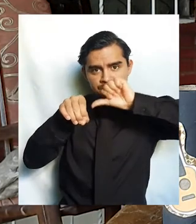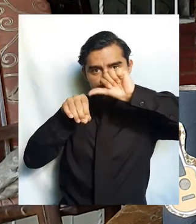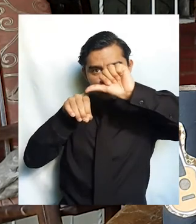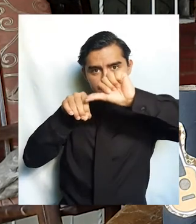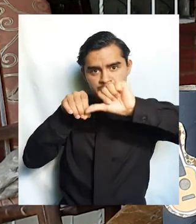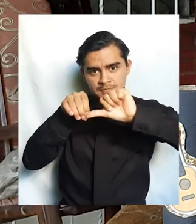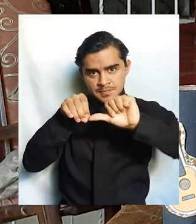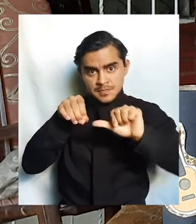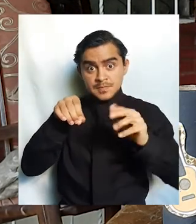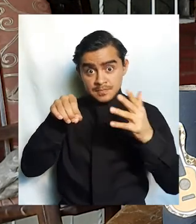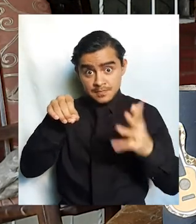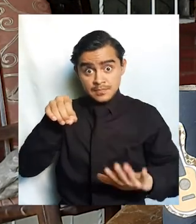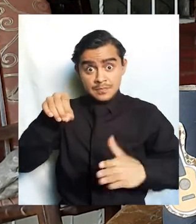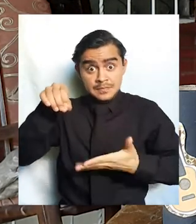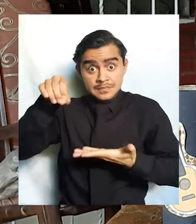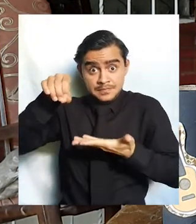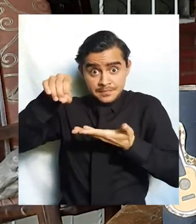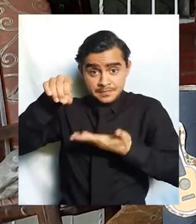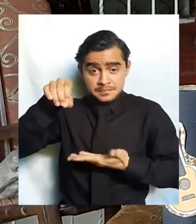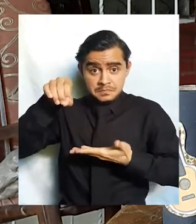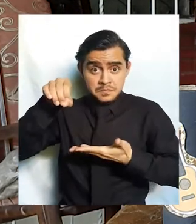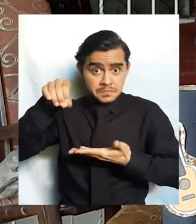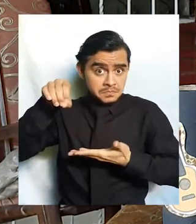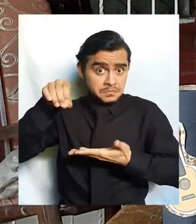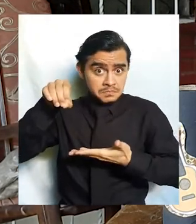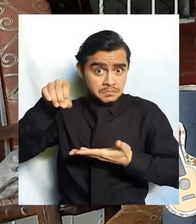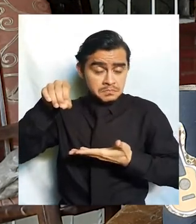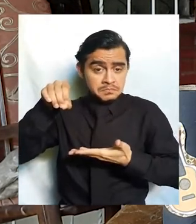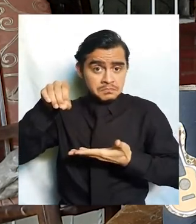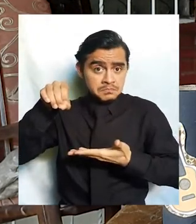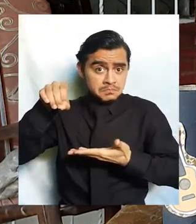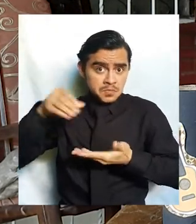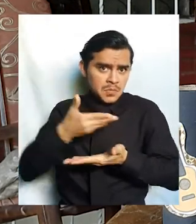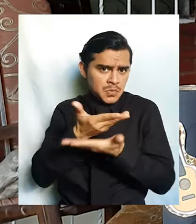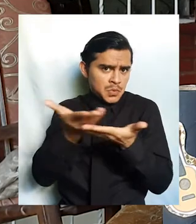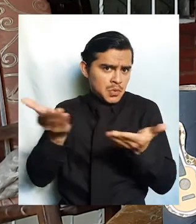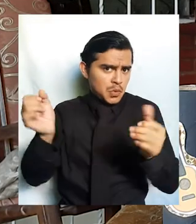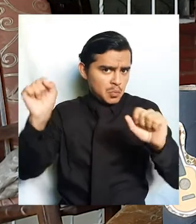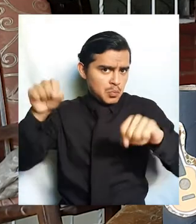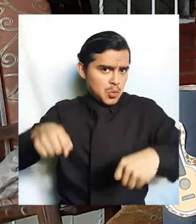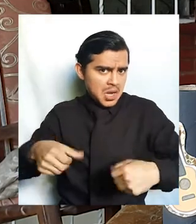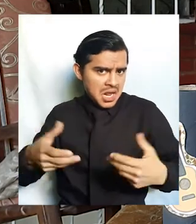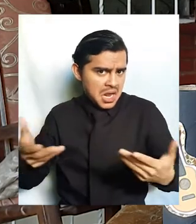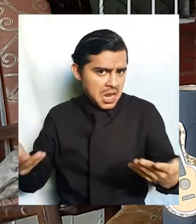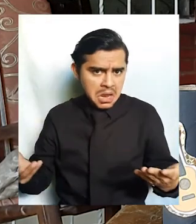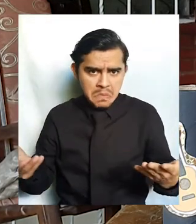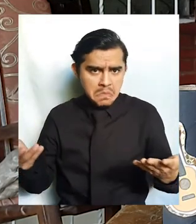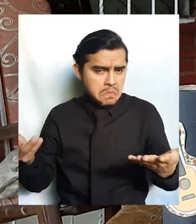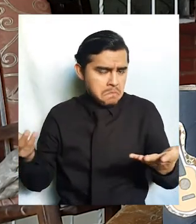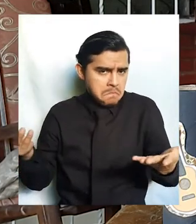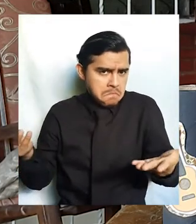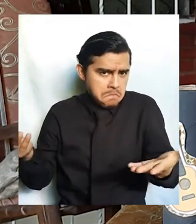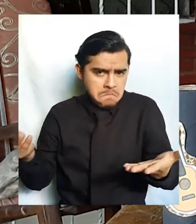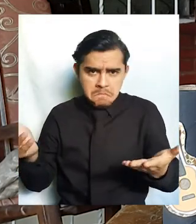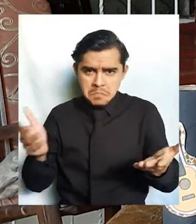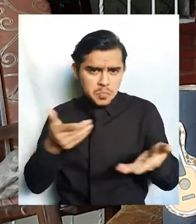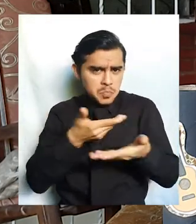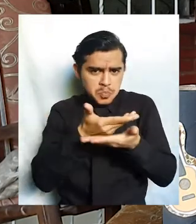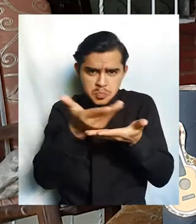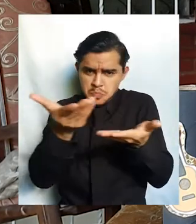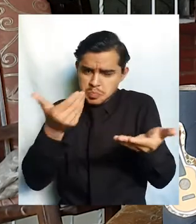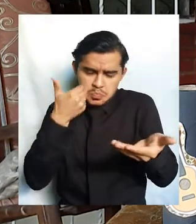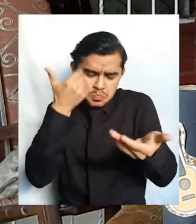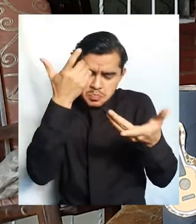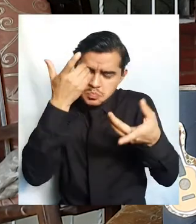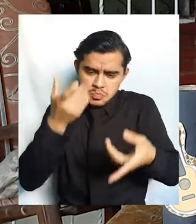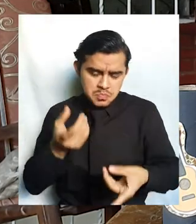y lo vamos a colocar. Ustedes lo pueden colocar, lo pueden acomodar de la manera que ustedes